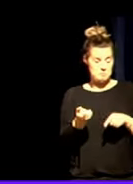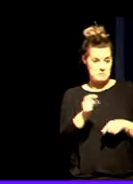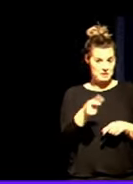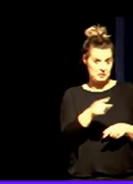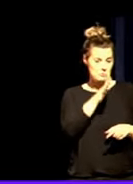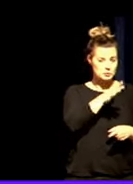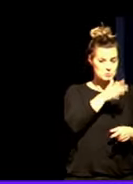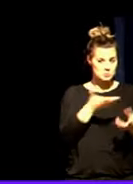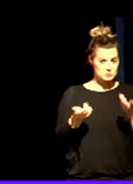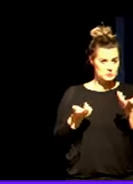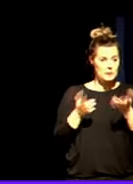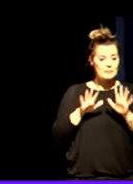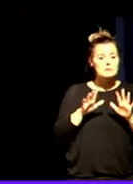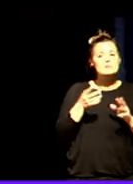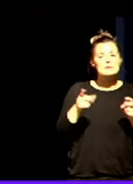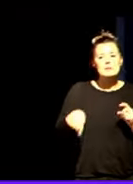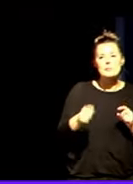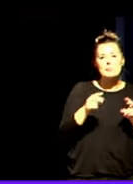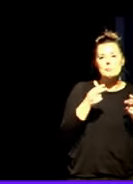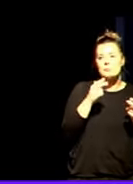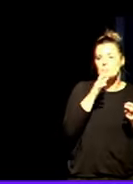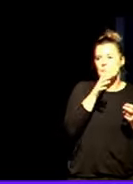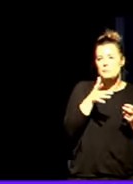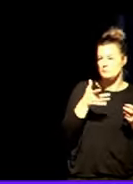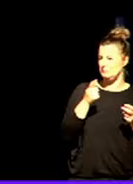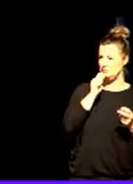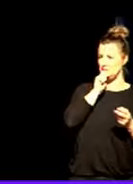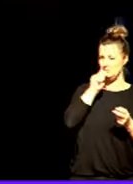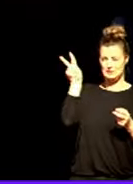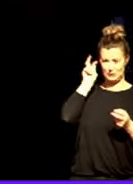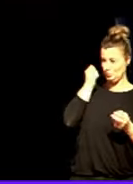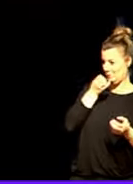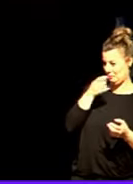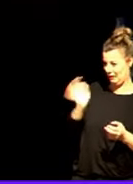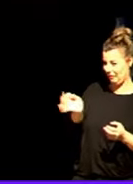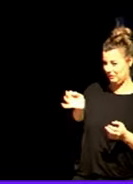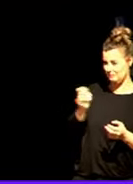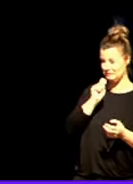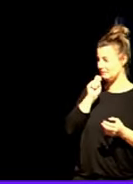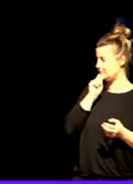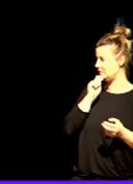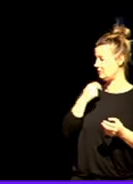y porque esas personas también buscan, se me está copando un poco, se escucha bien, ¿verdad? que se me está